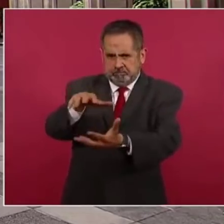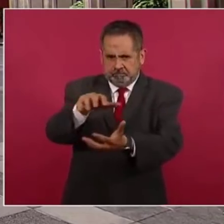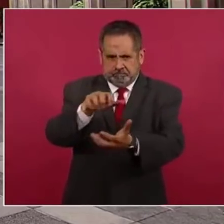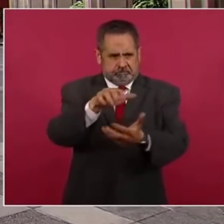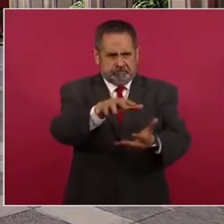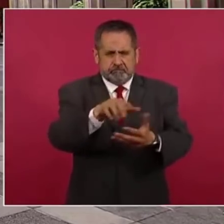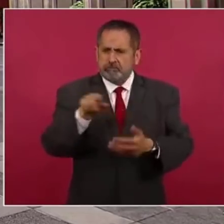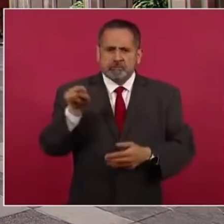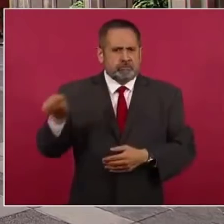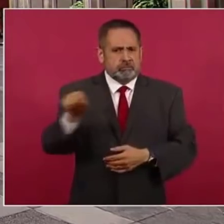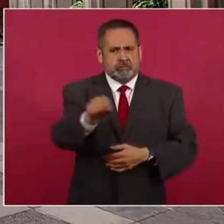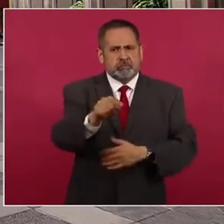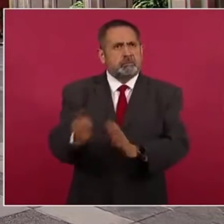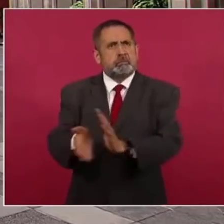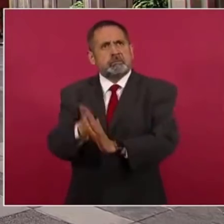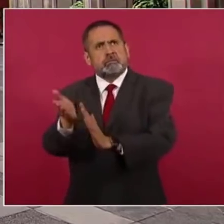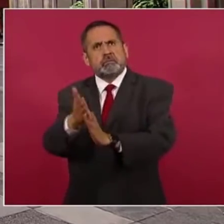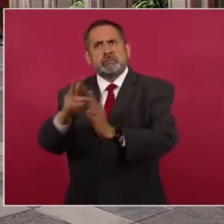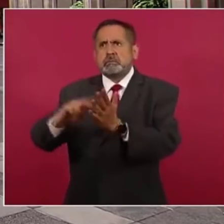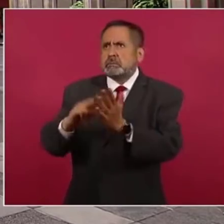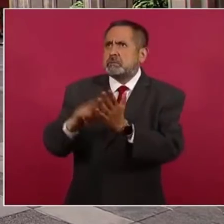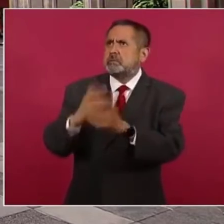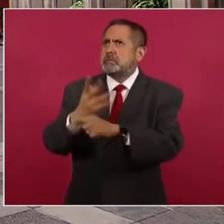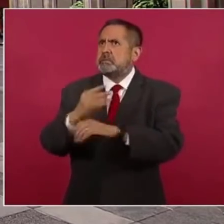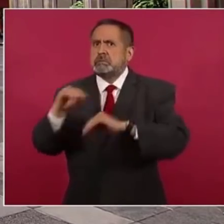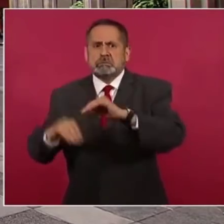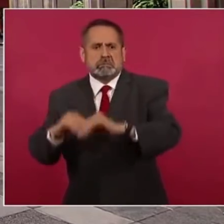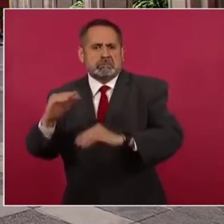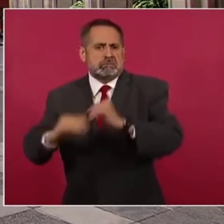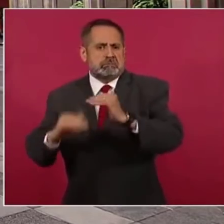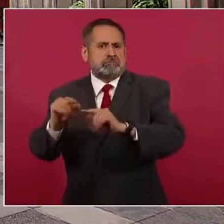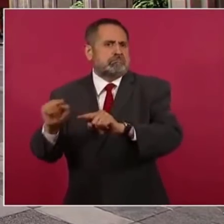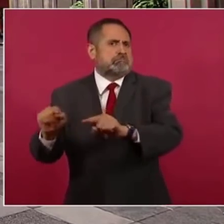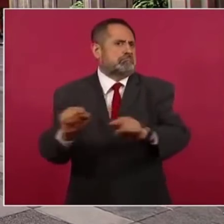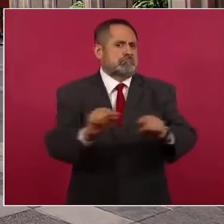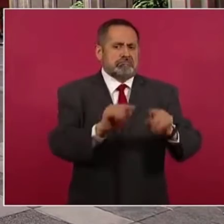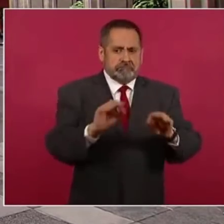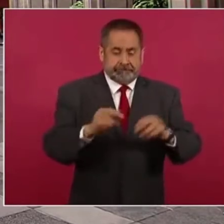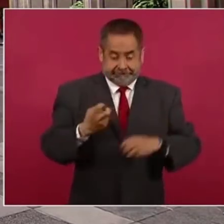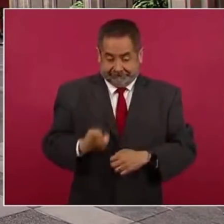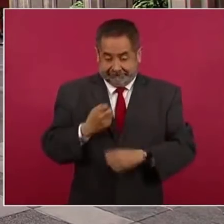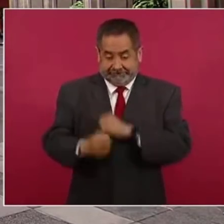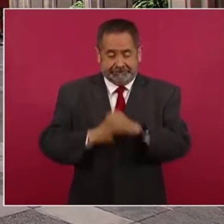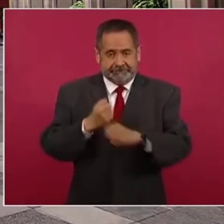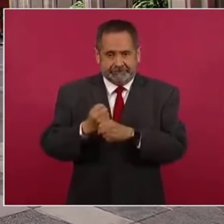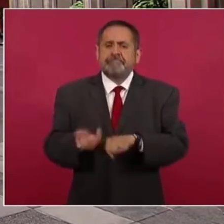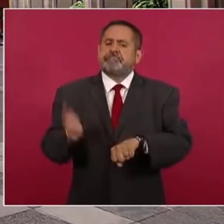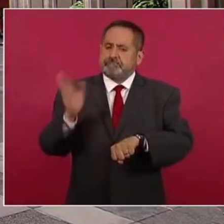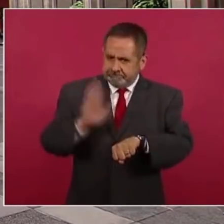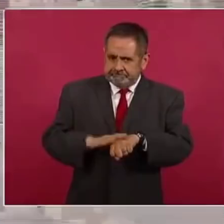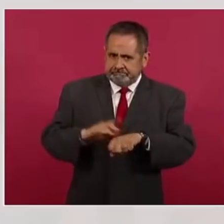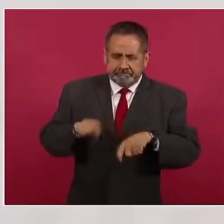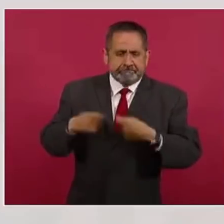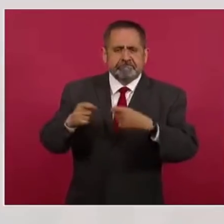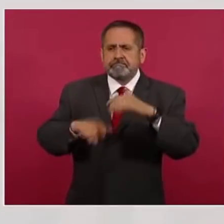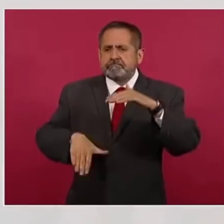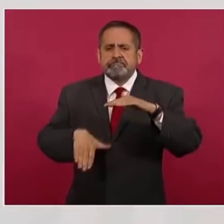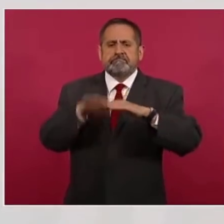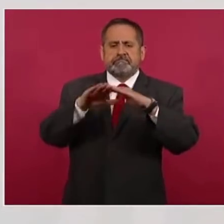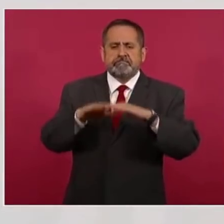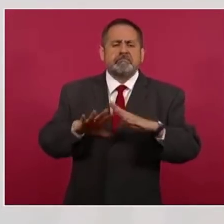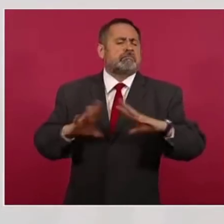mantenimiento de sus instalaciones y este año se incrementará el número de escuelas atendidas hasta llegar